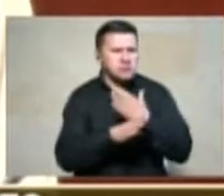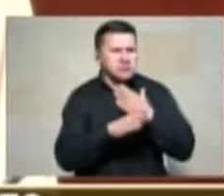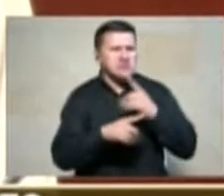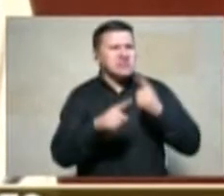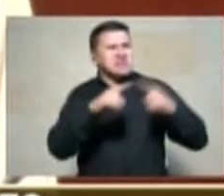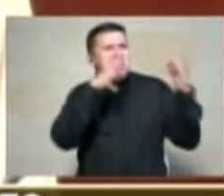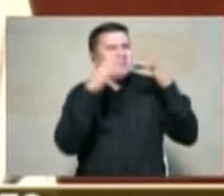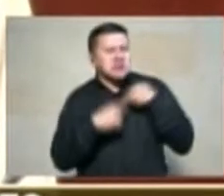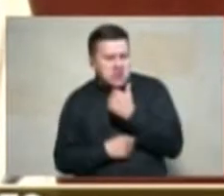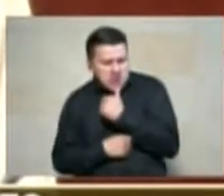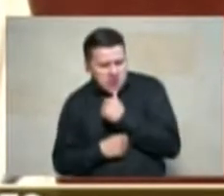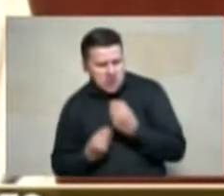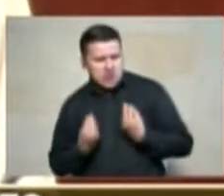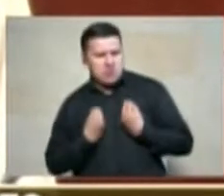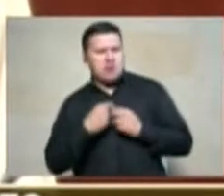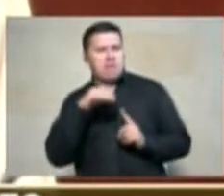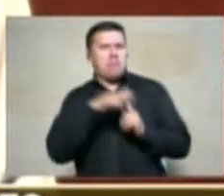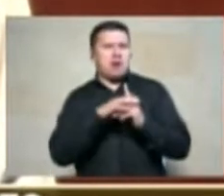armado